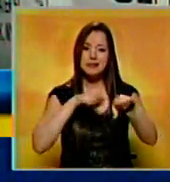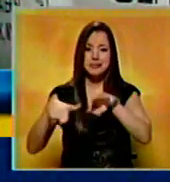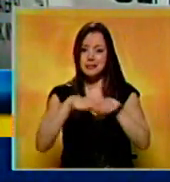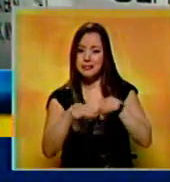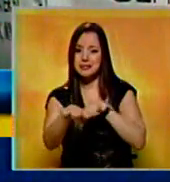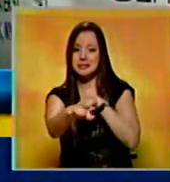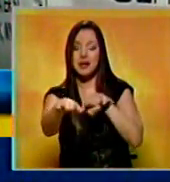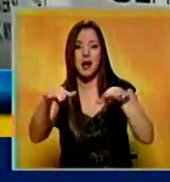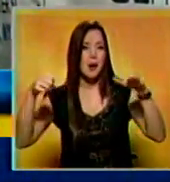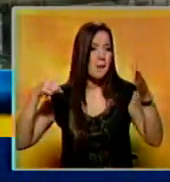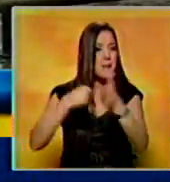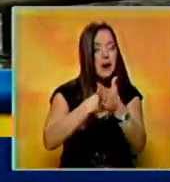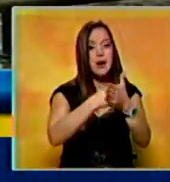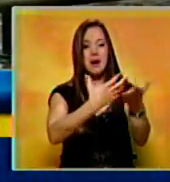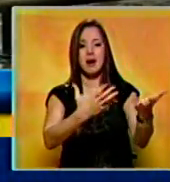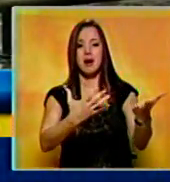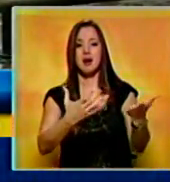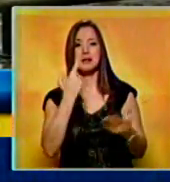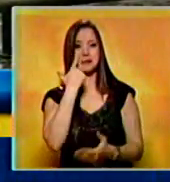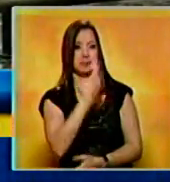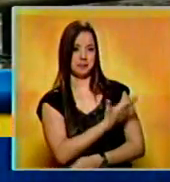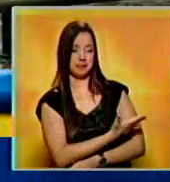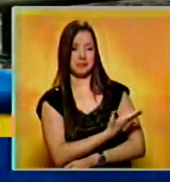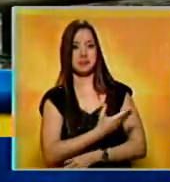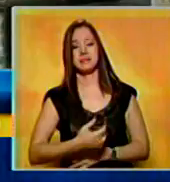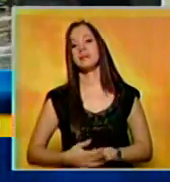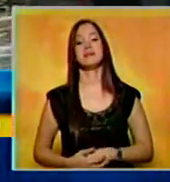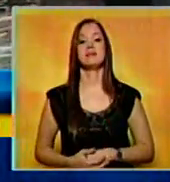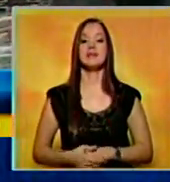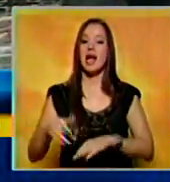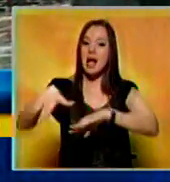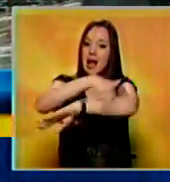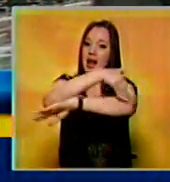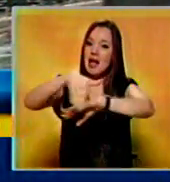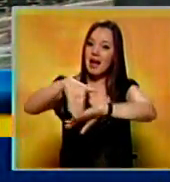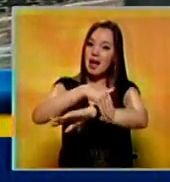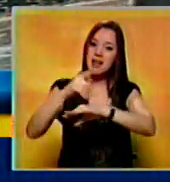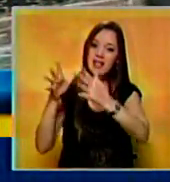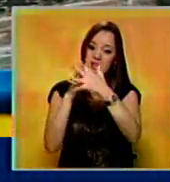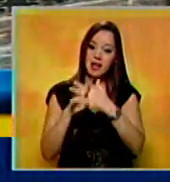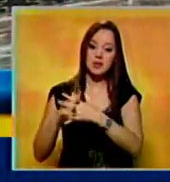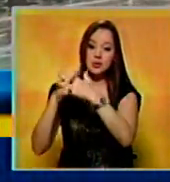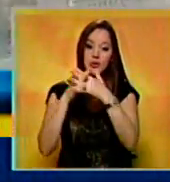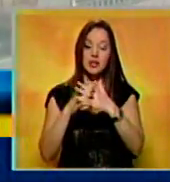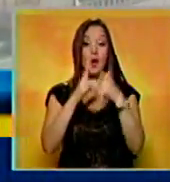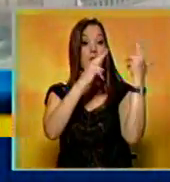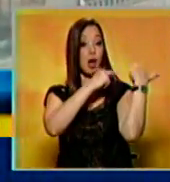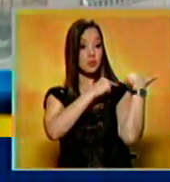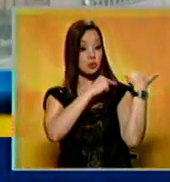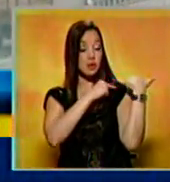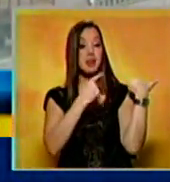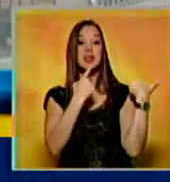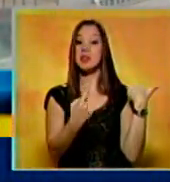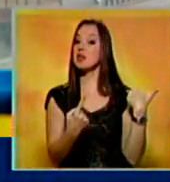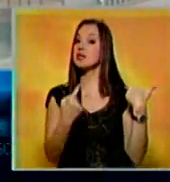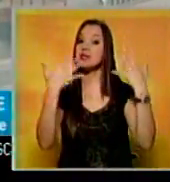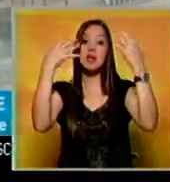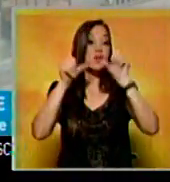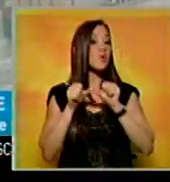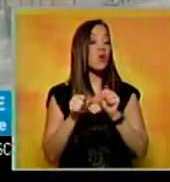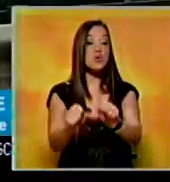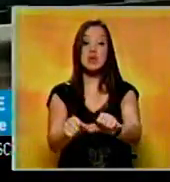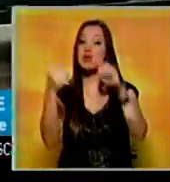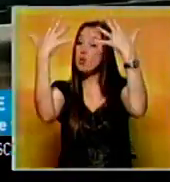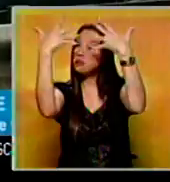horas y que han causado numerosos accidentes de tránsito en las principales carreteras del país. Autoridades informaron que el mal tiempo continuará